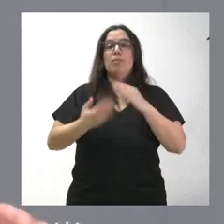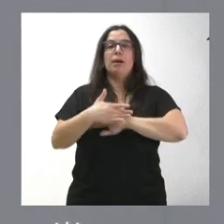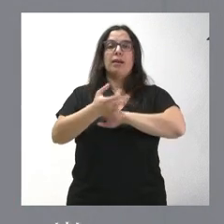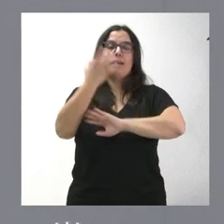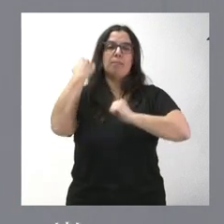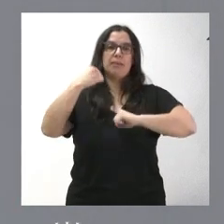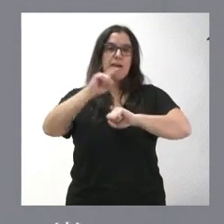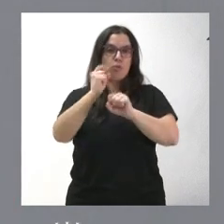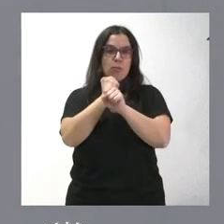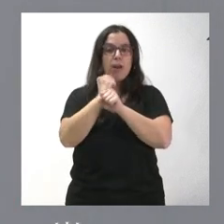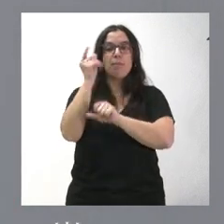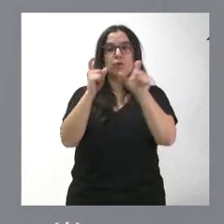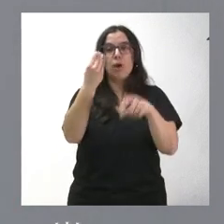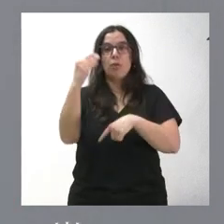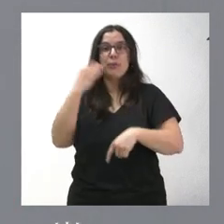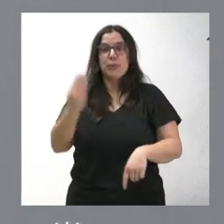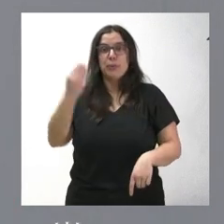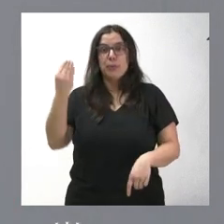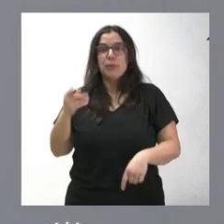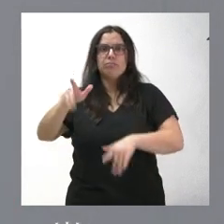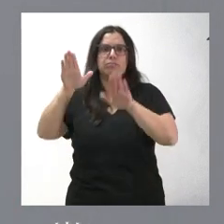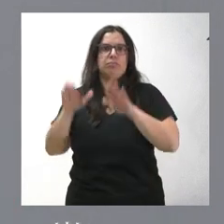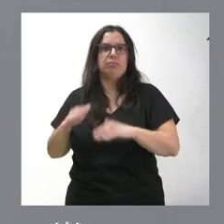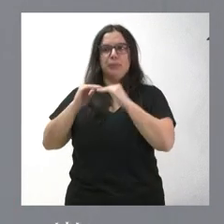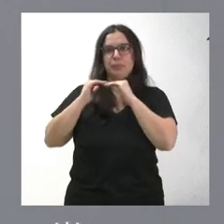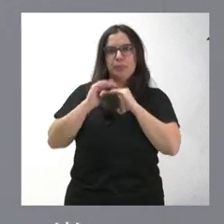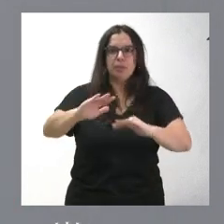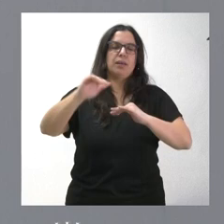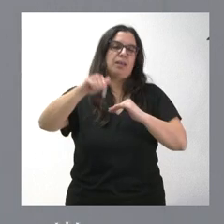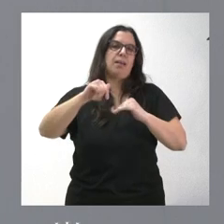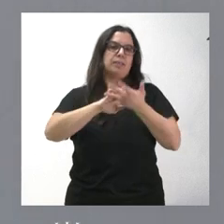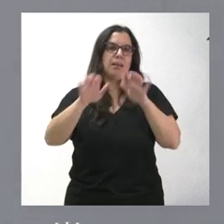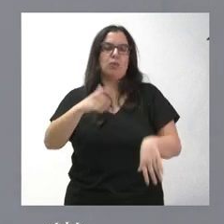y que este joven talento permanezca, se establezca en Castilla y León.